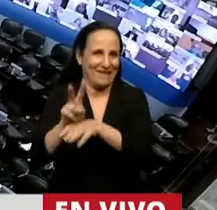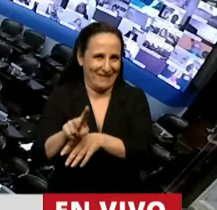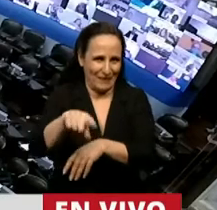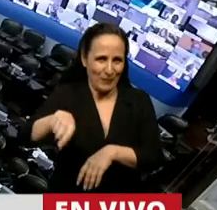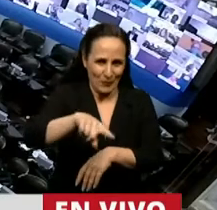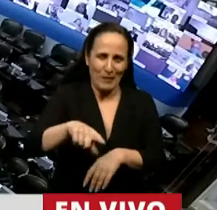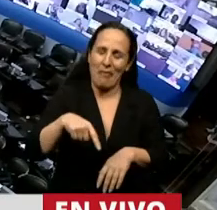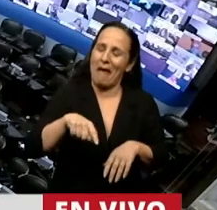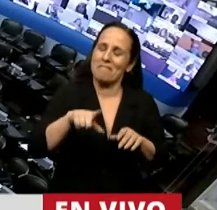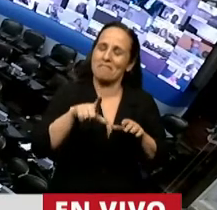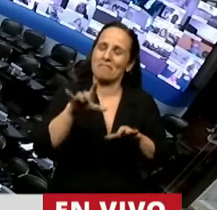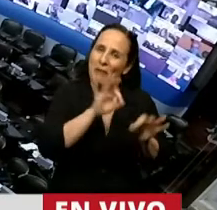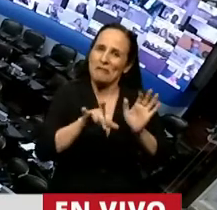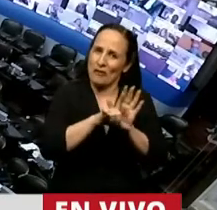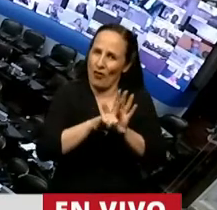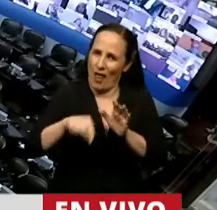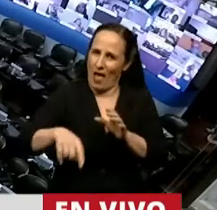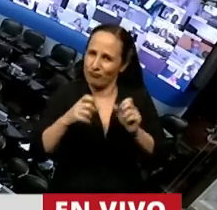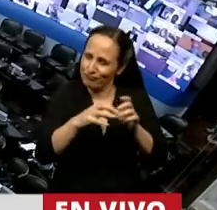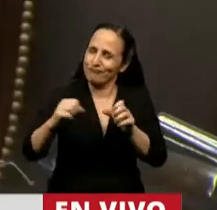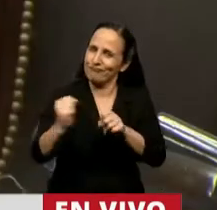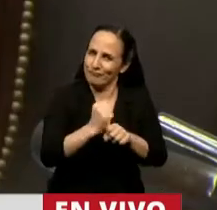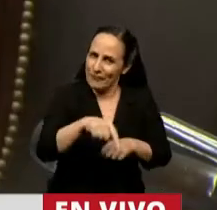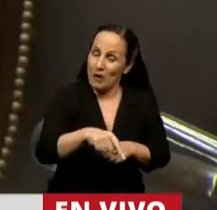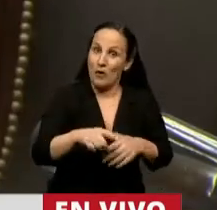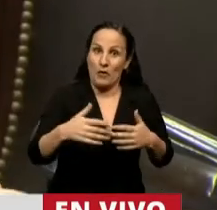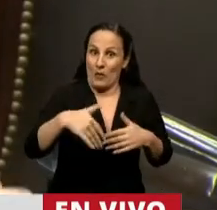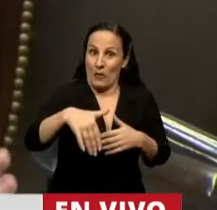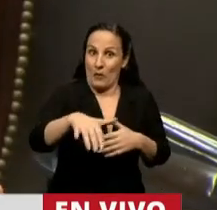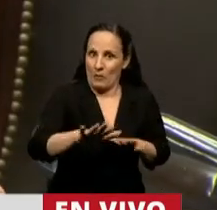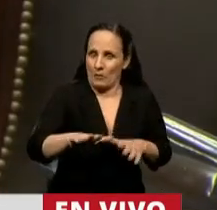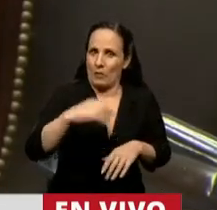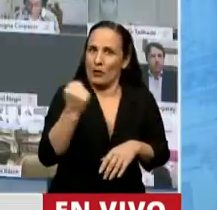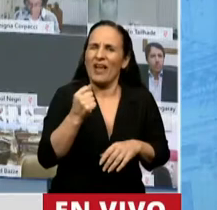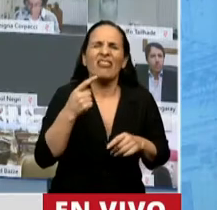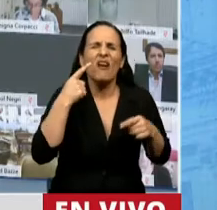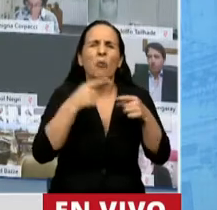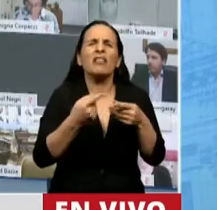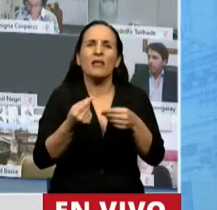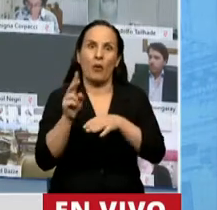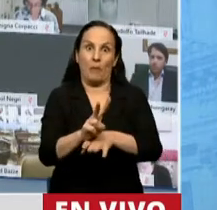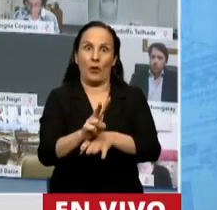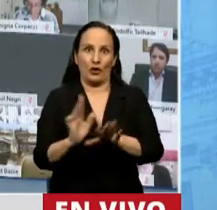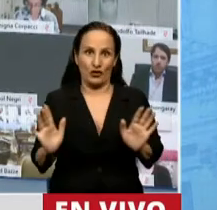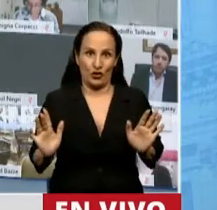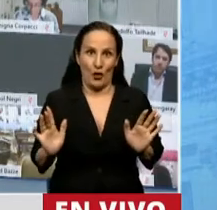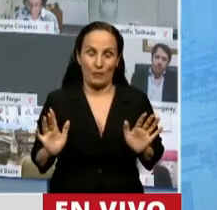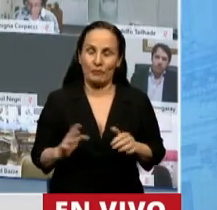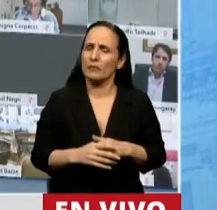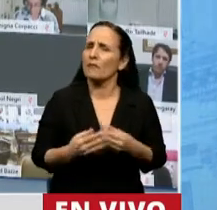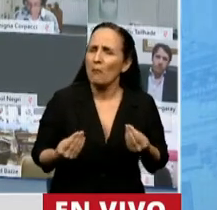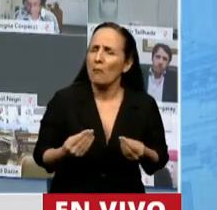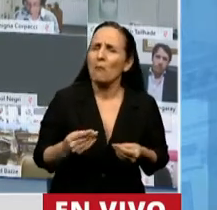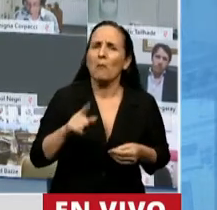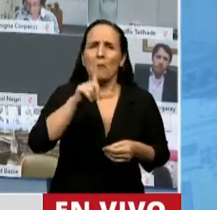tratado y la sanción de este proyecto de ley es eminentemente un tema protectorio. Y la verdad que nuestro país ha